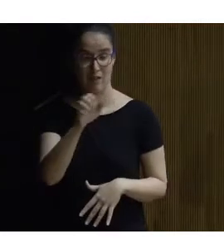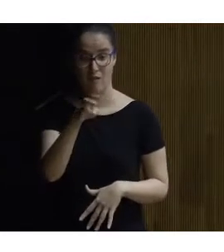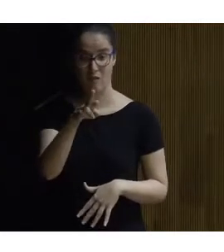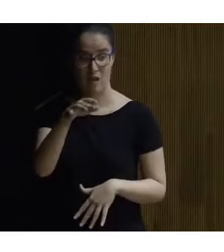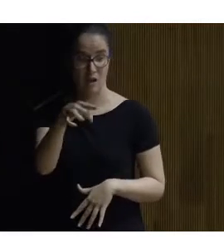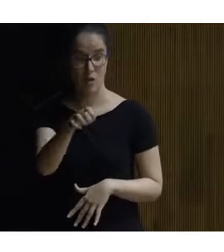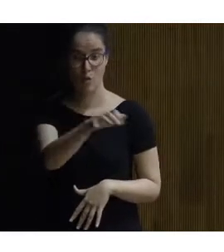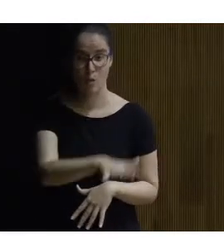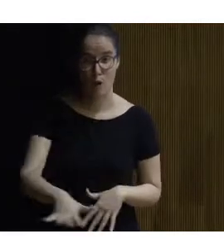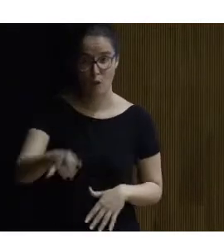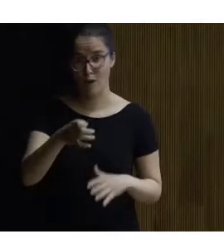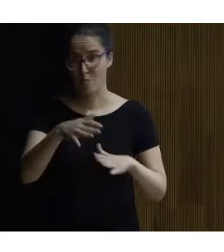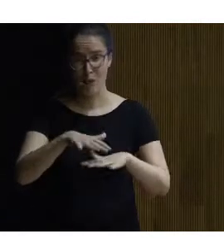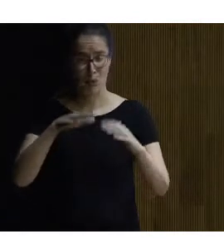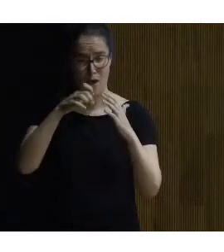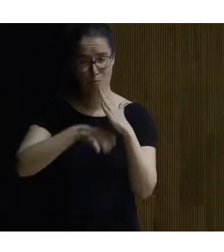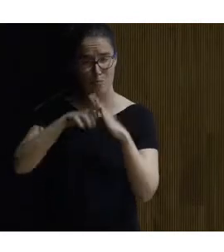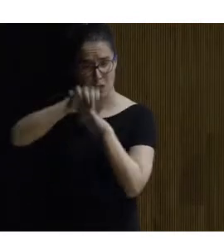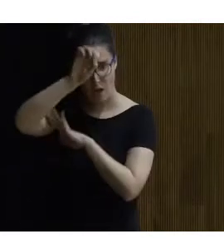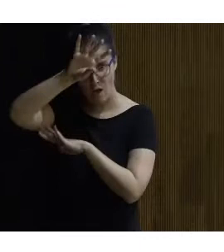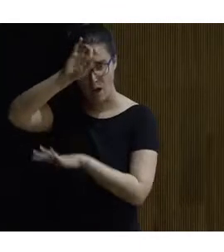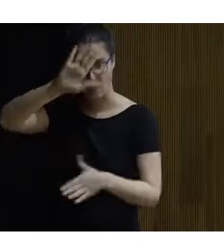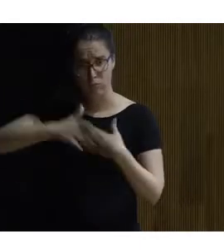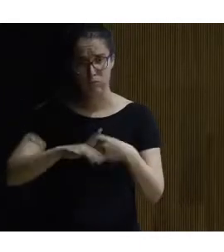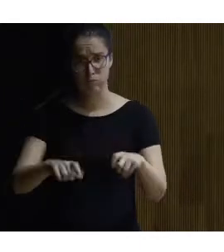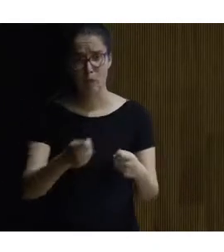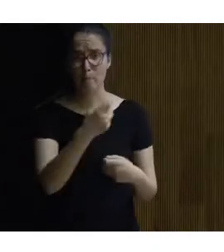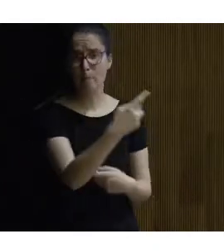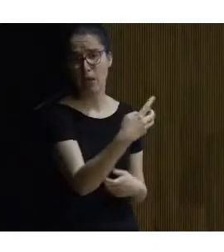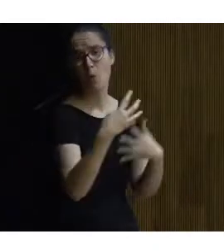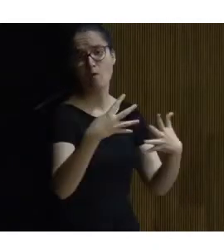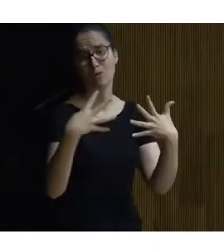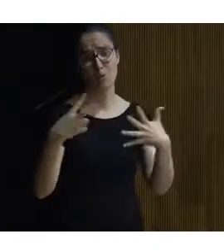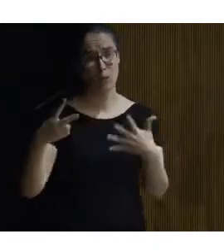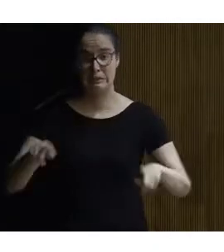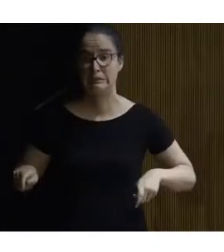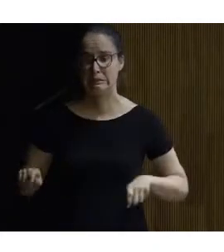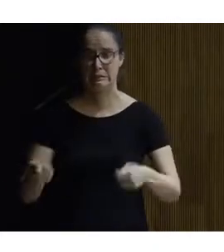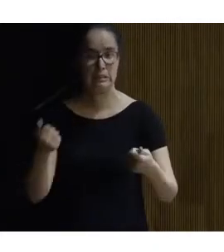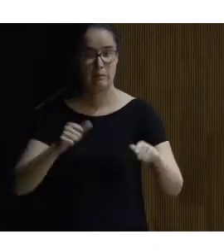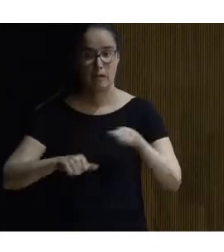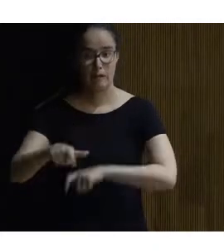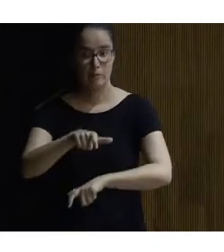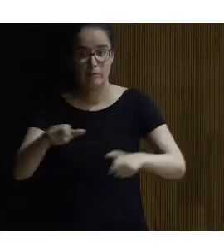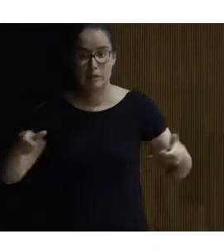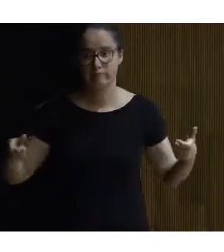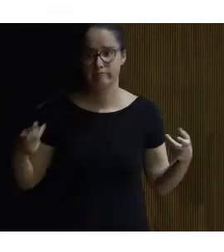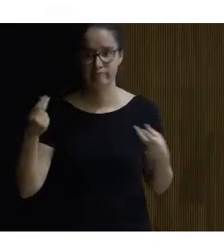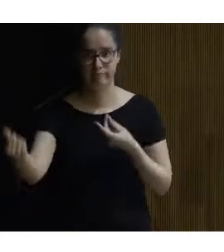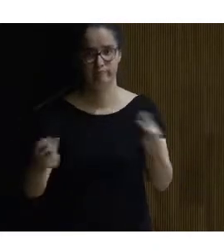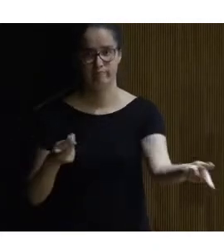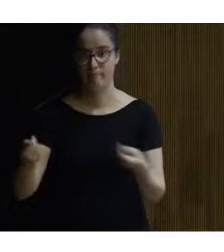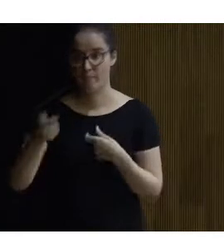mayoritariamente minera las minas cerraron en el año 92 y a partir de ahí pues mucha gente tuvo que marchar